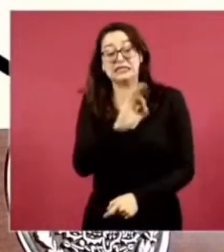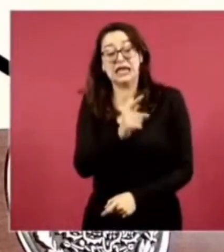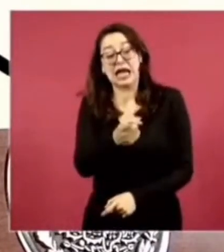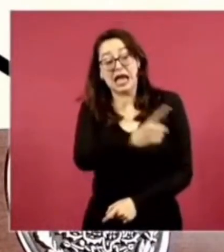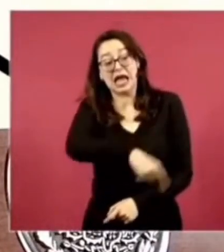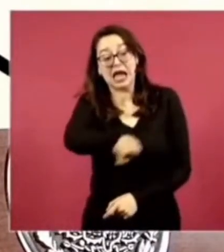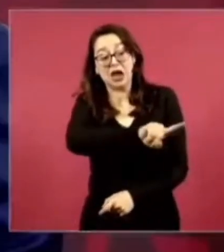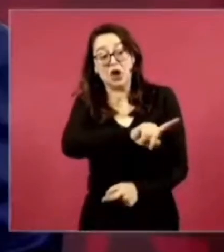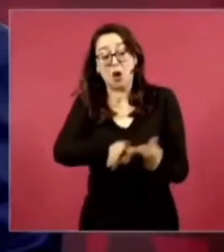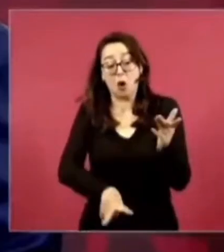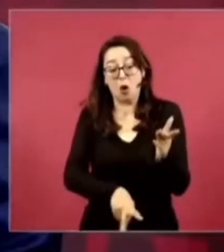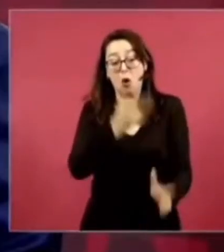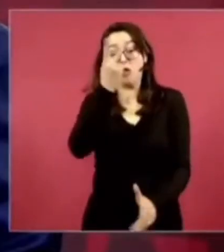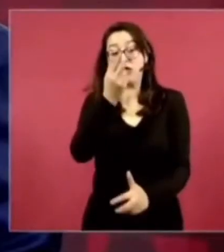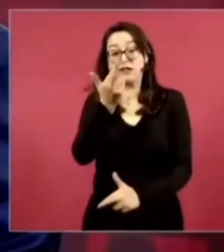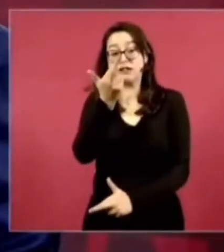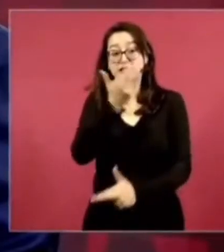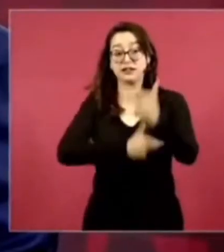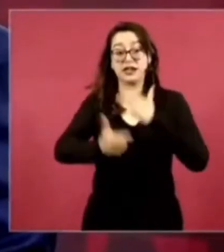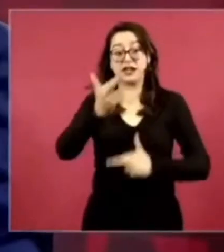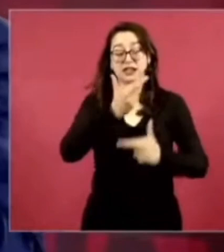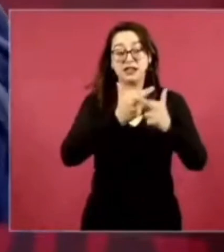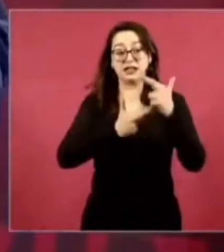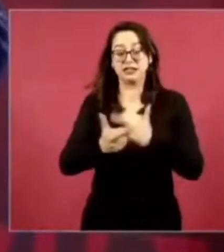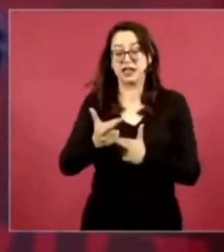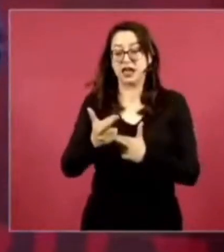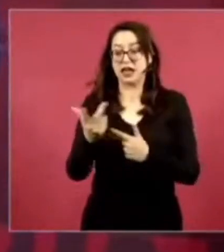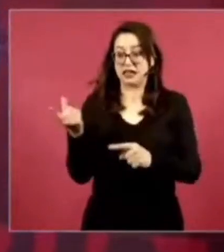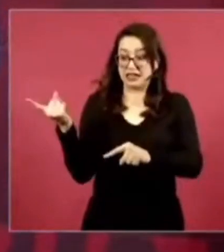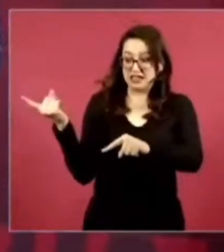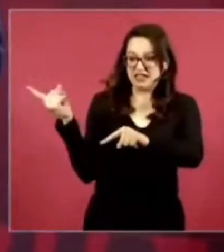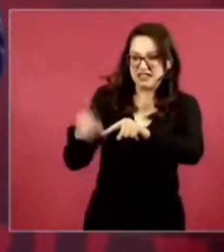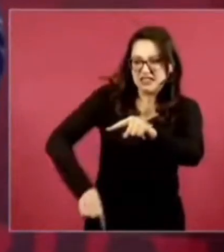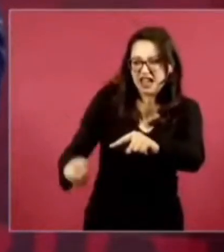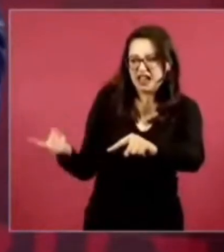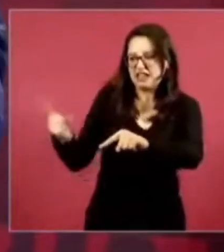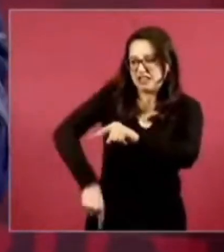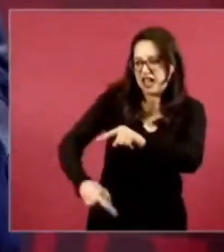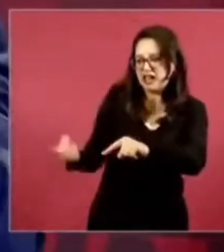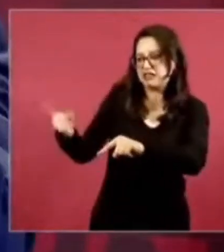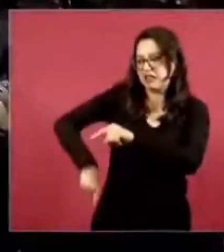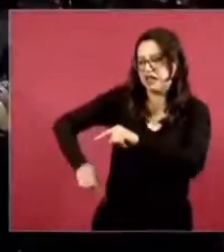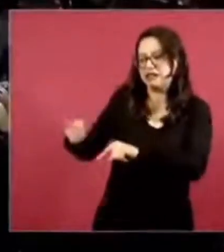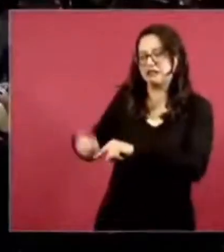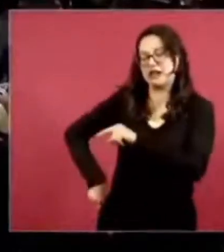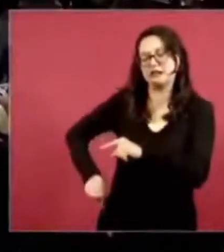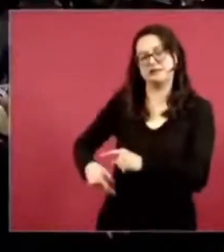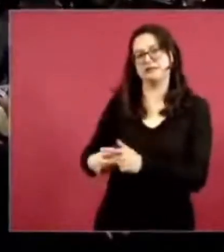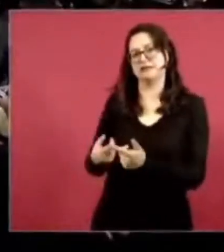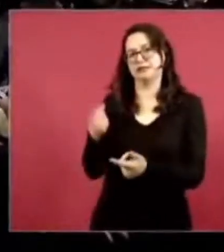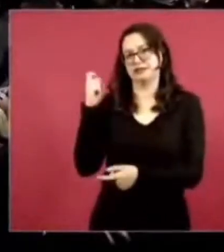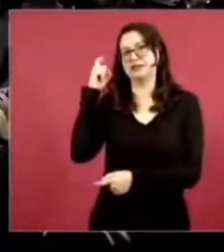que les cueste más trabajo.